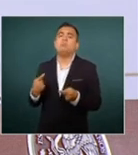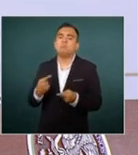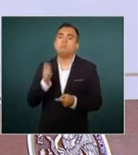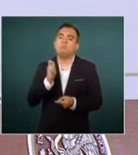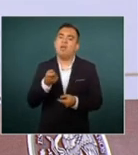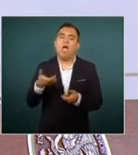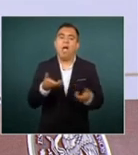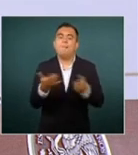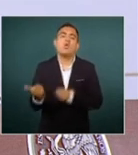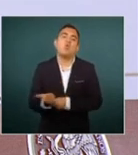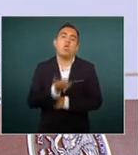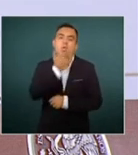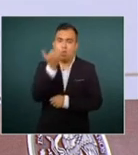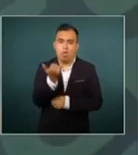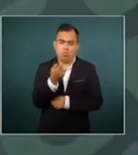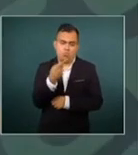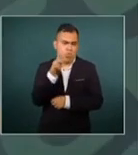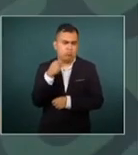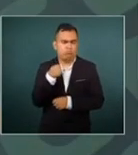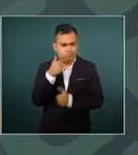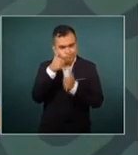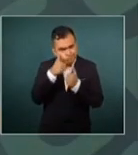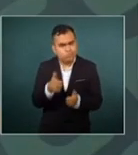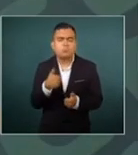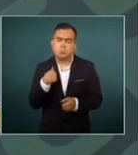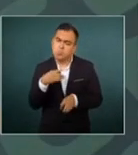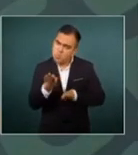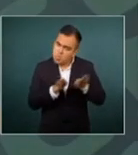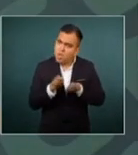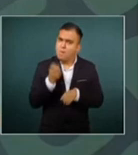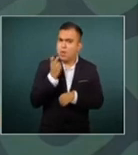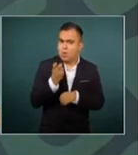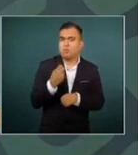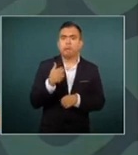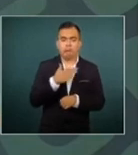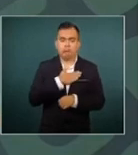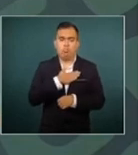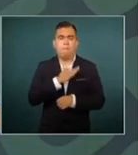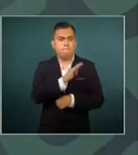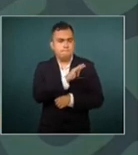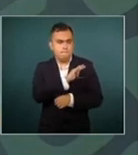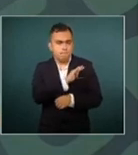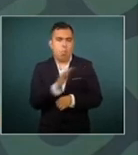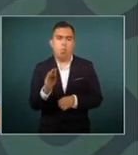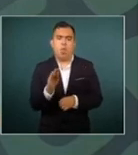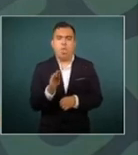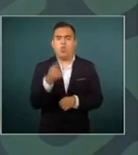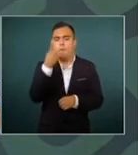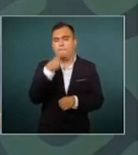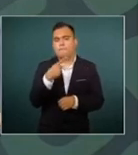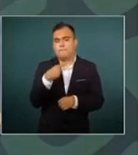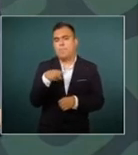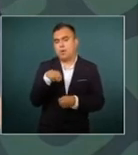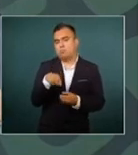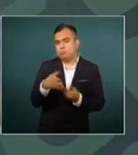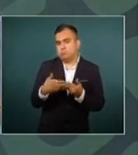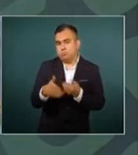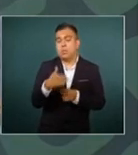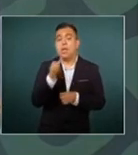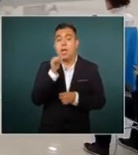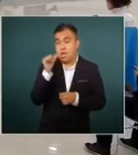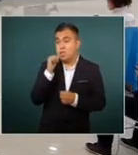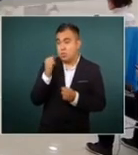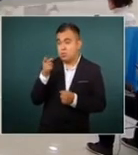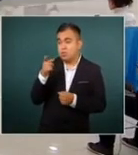me voy a concentrar en ello voy a trabajar en ese sentido y voy a hacer todo lo que está a mi alcance para abonarle en esa lógica ayer por cierto presidente